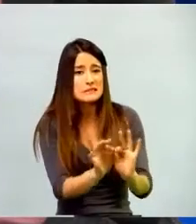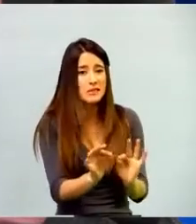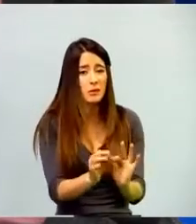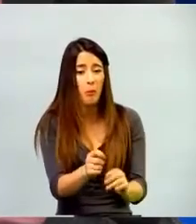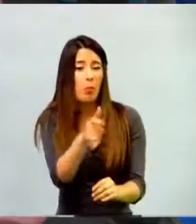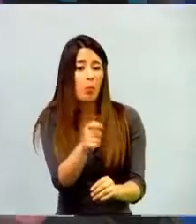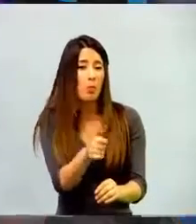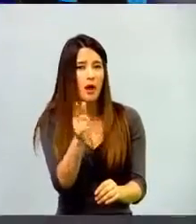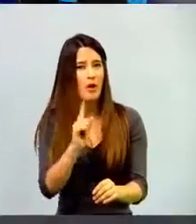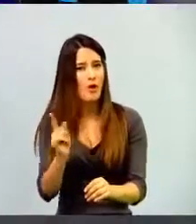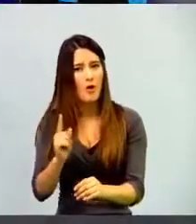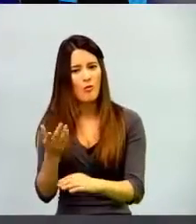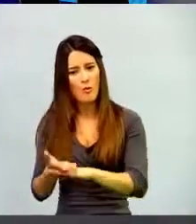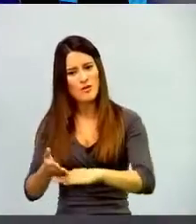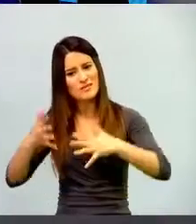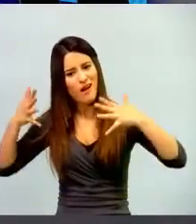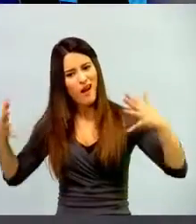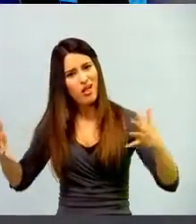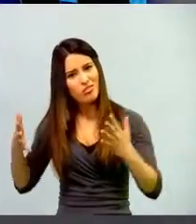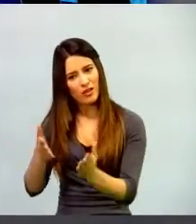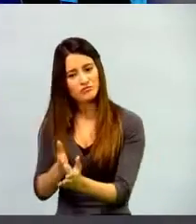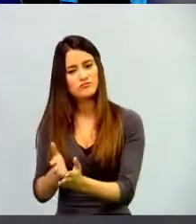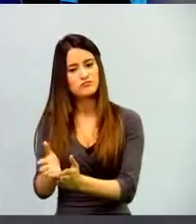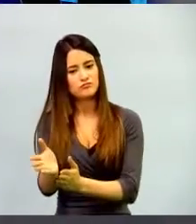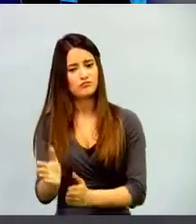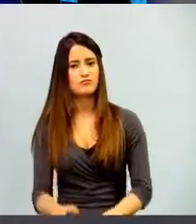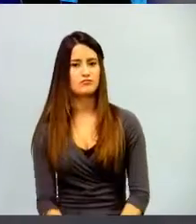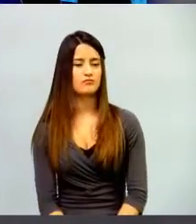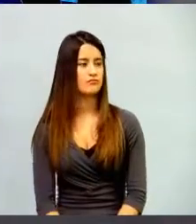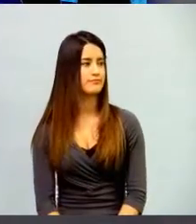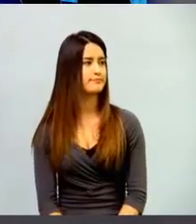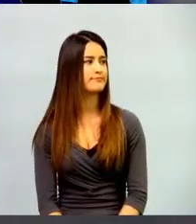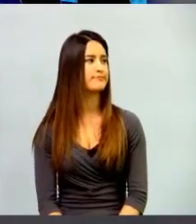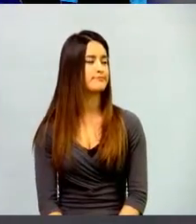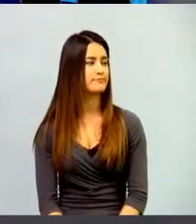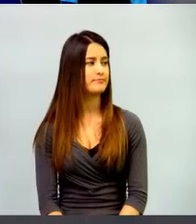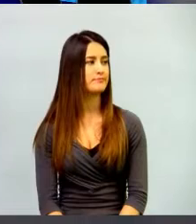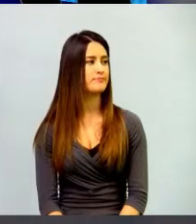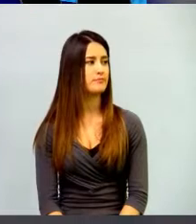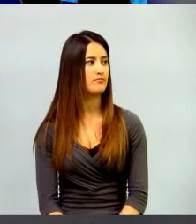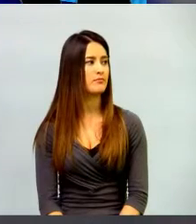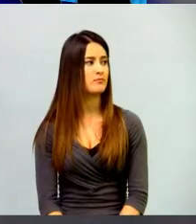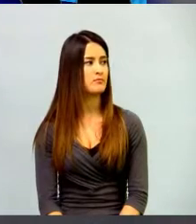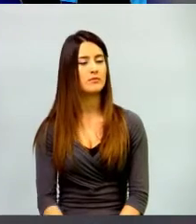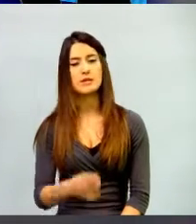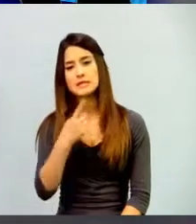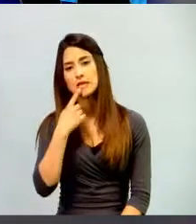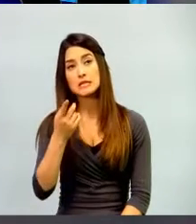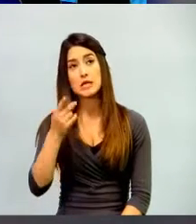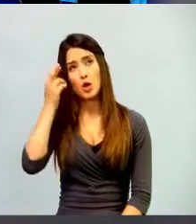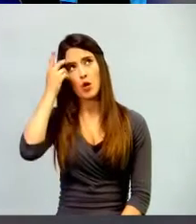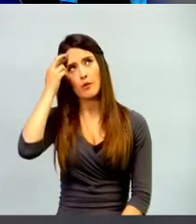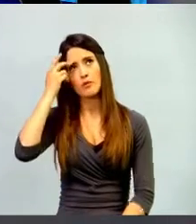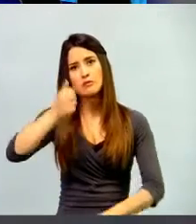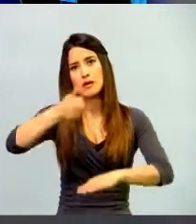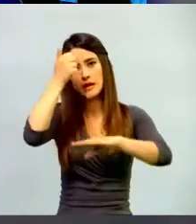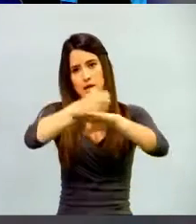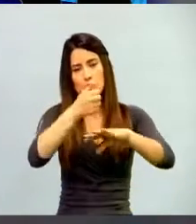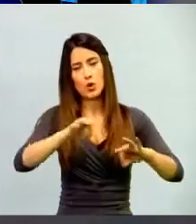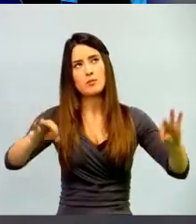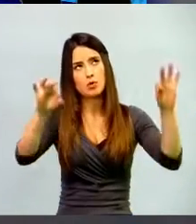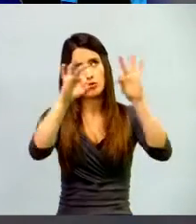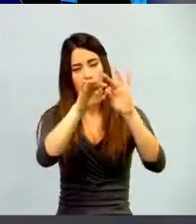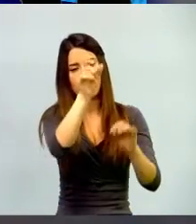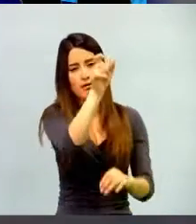el rector, si bien juega un papel importante, no es el único interesado en todo el proceso. Y para que se haga el cambio,